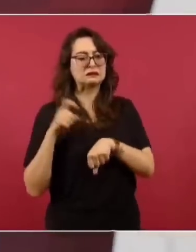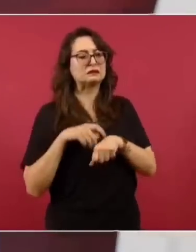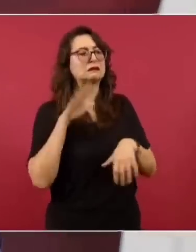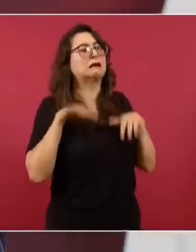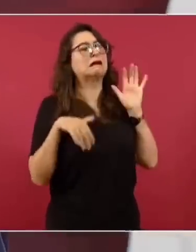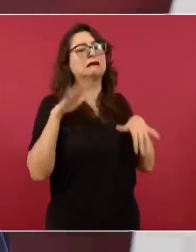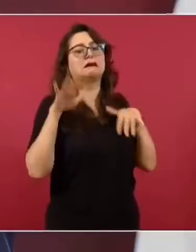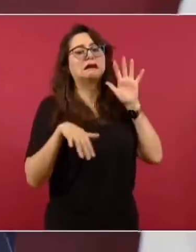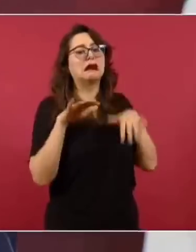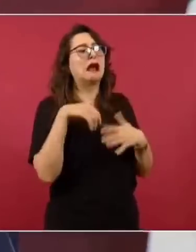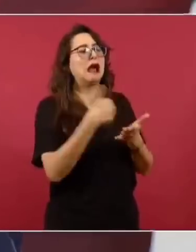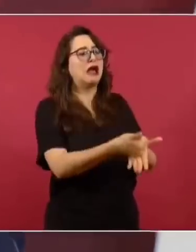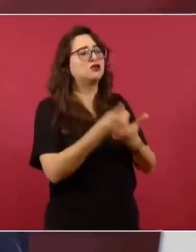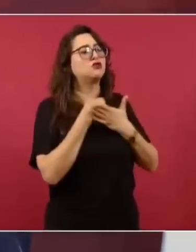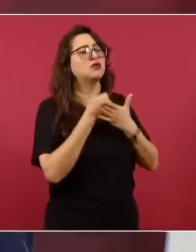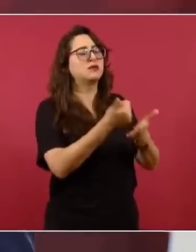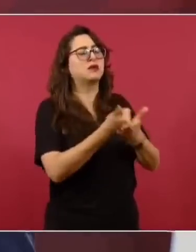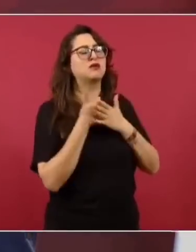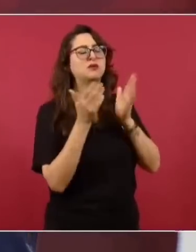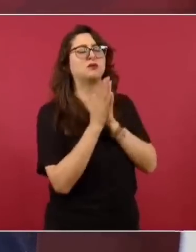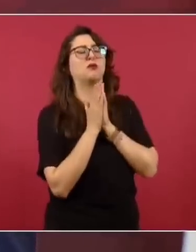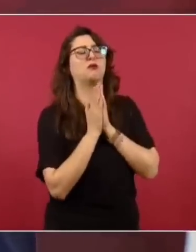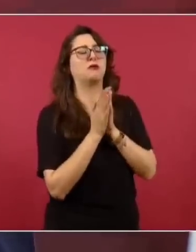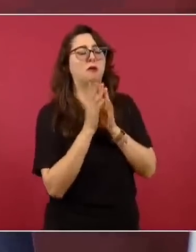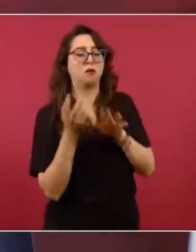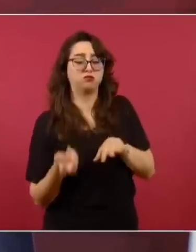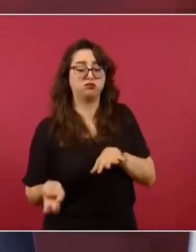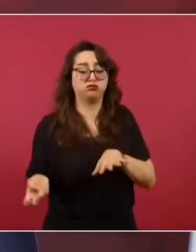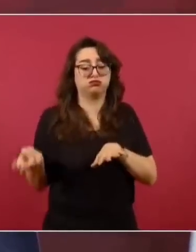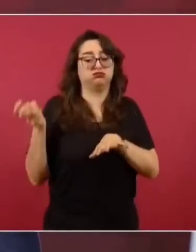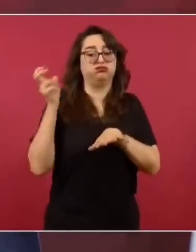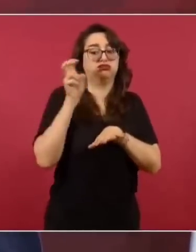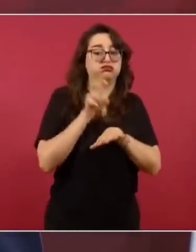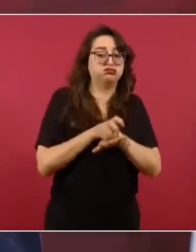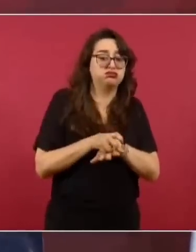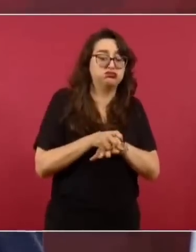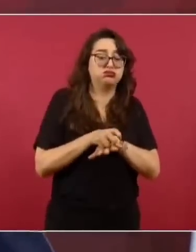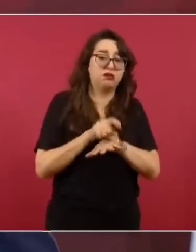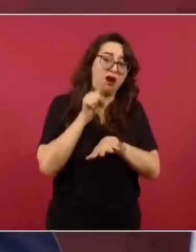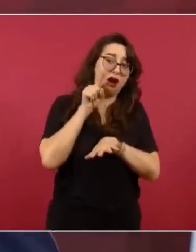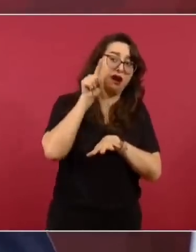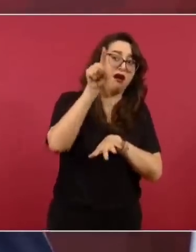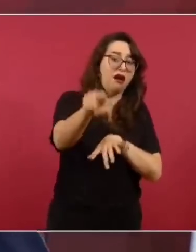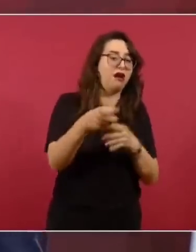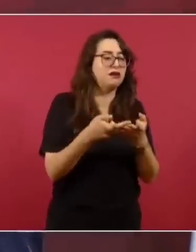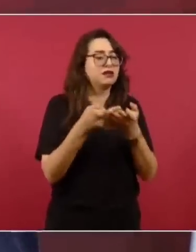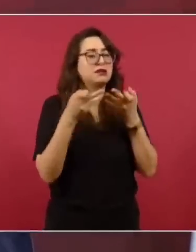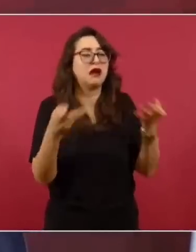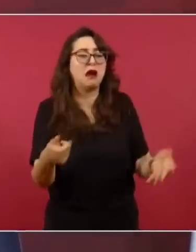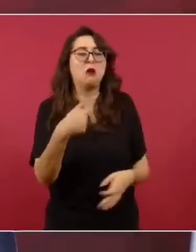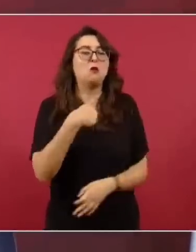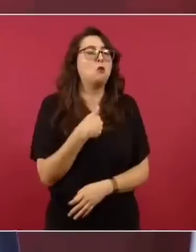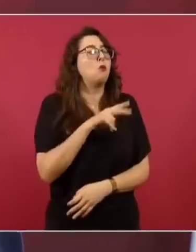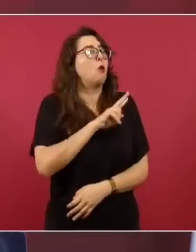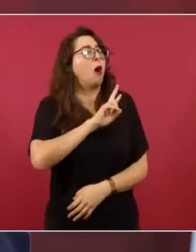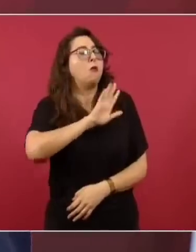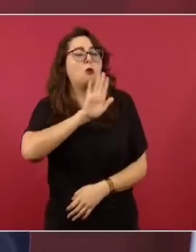sapito, crúzame, que lo pasara,